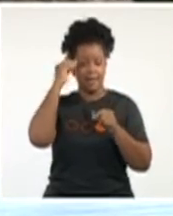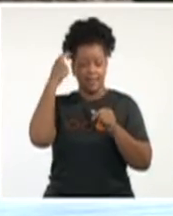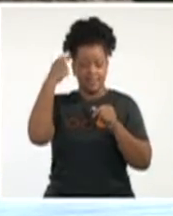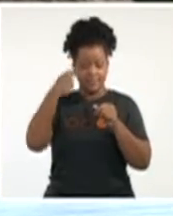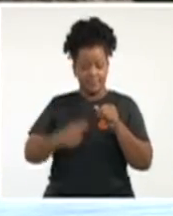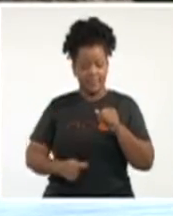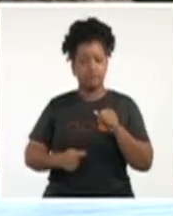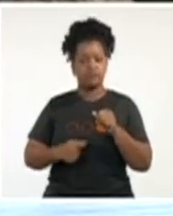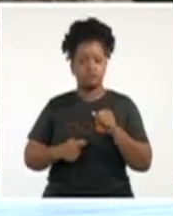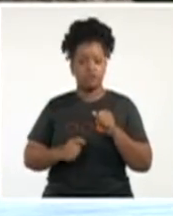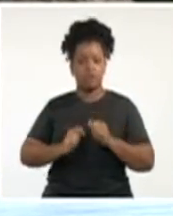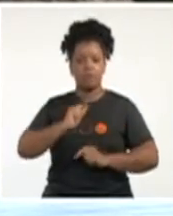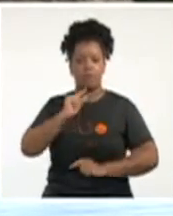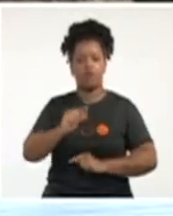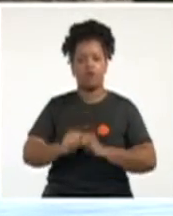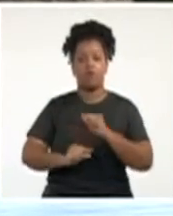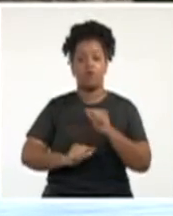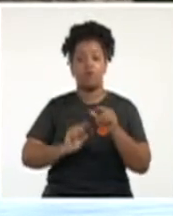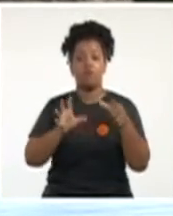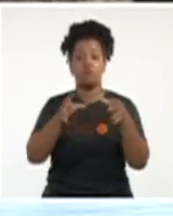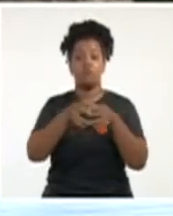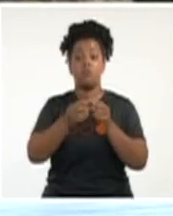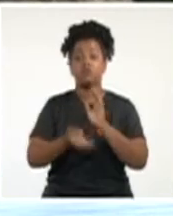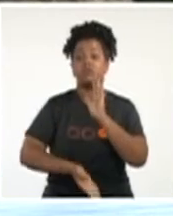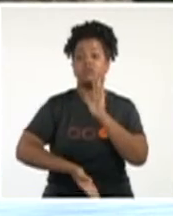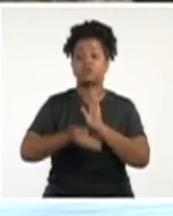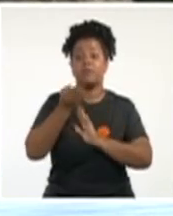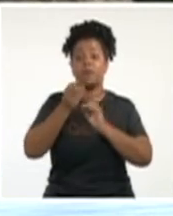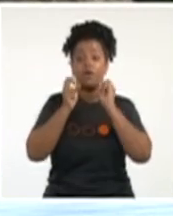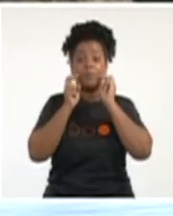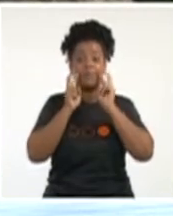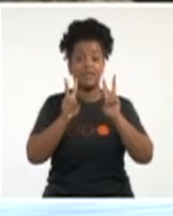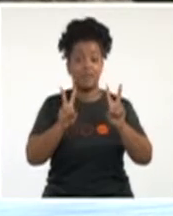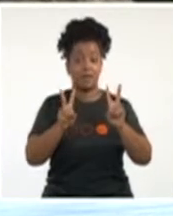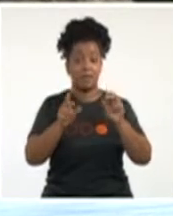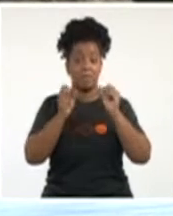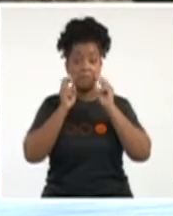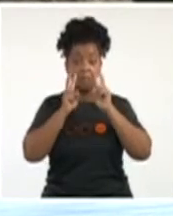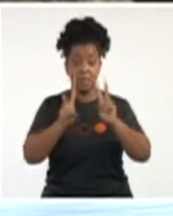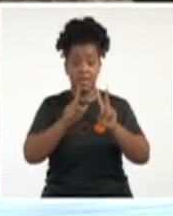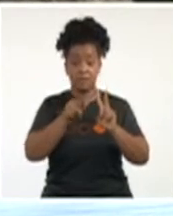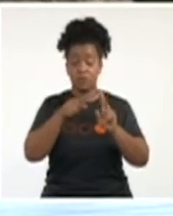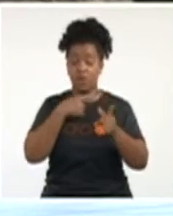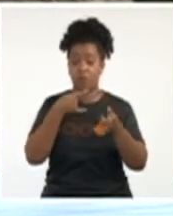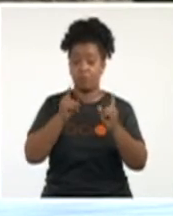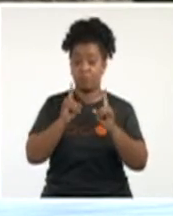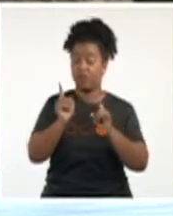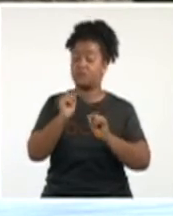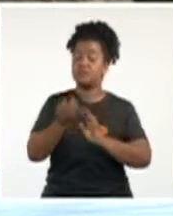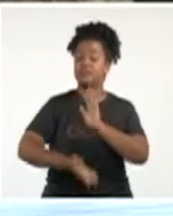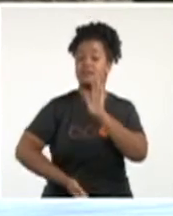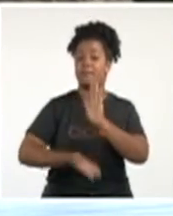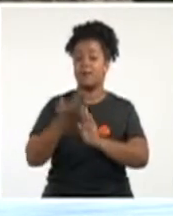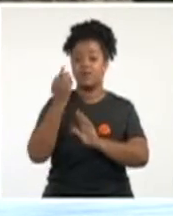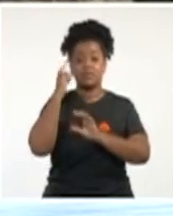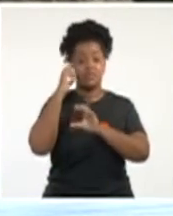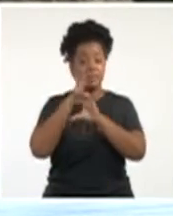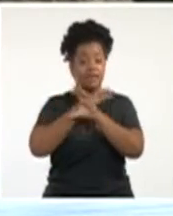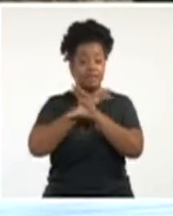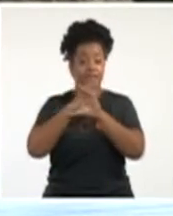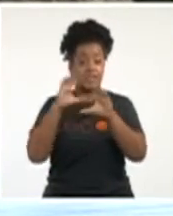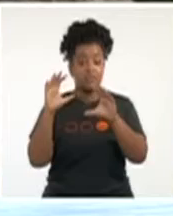tomando. Ese grupo ha salvado muchas vidas en este país. Es decir, los expertos y los científicos, desde su